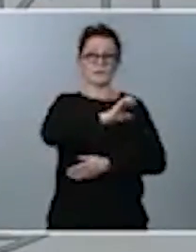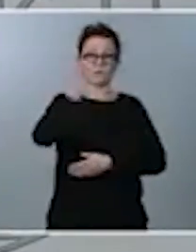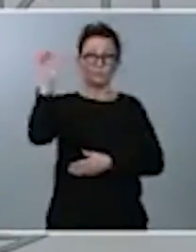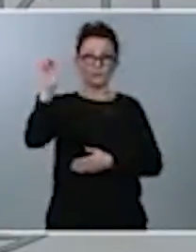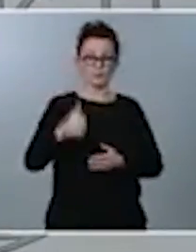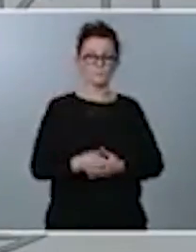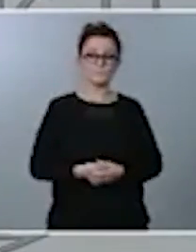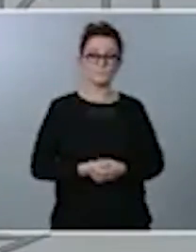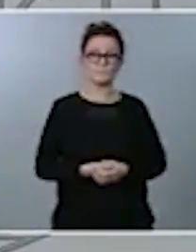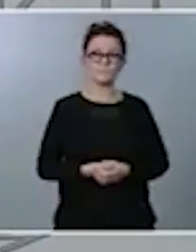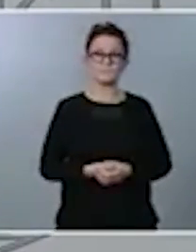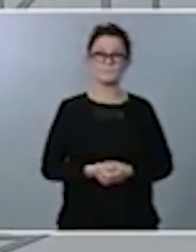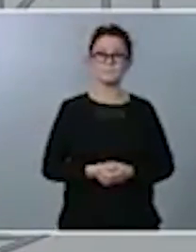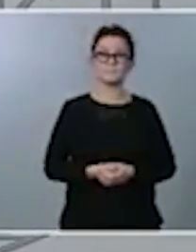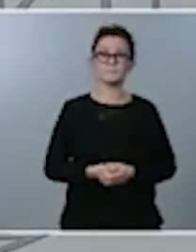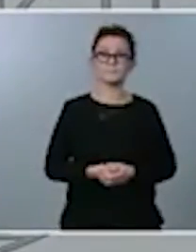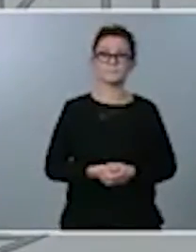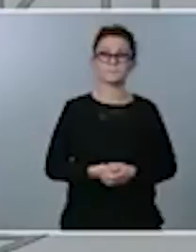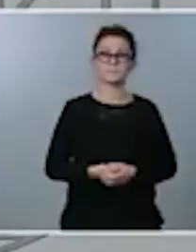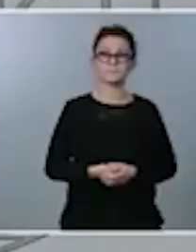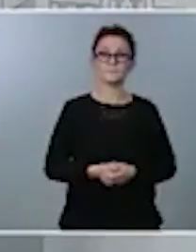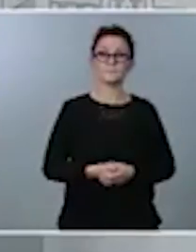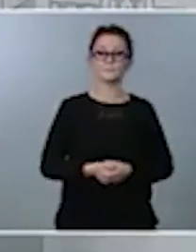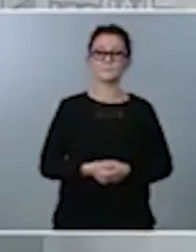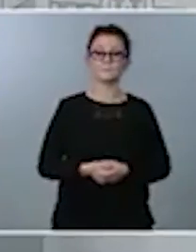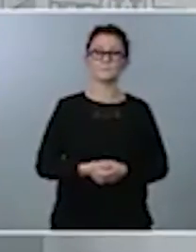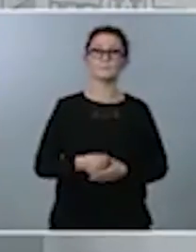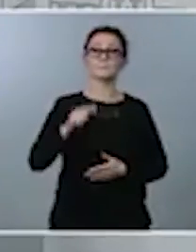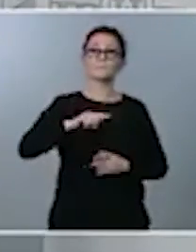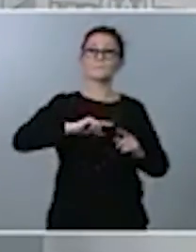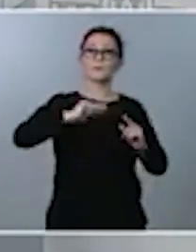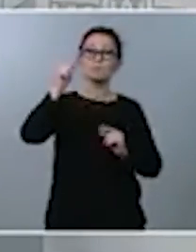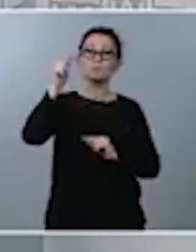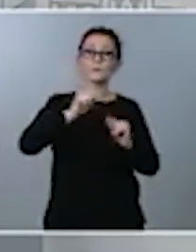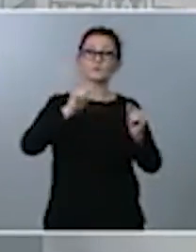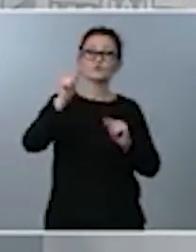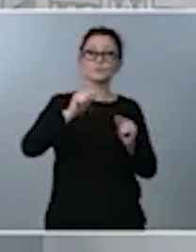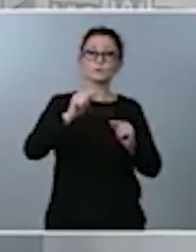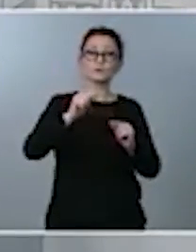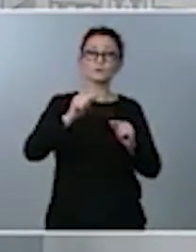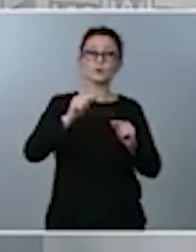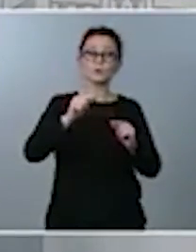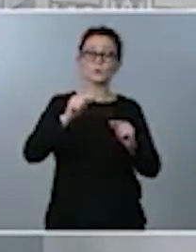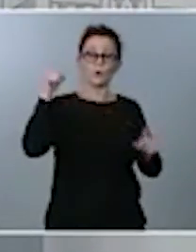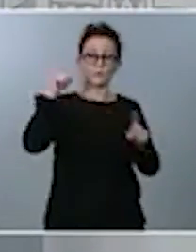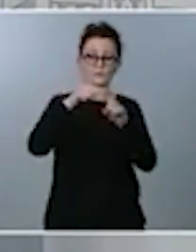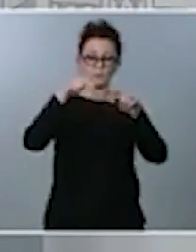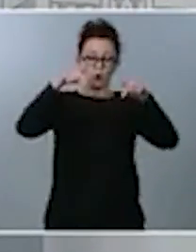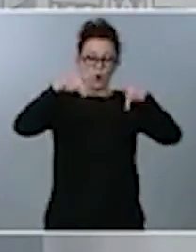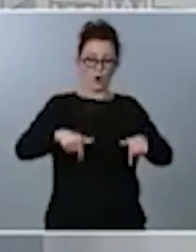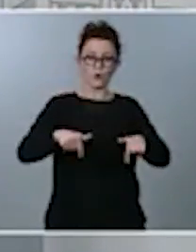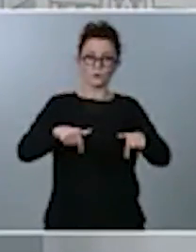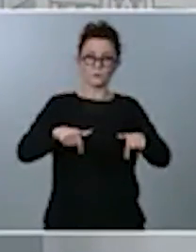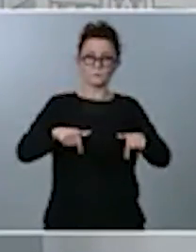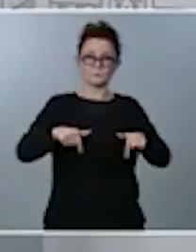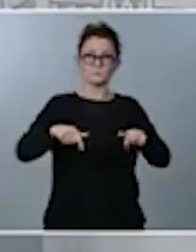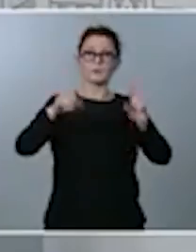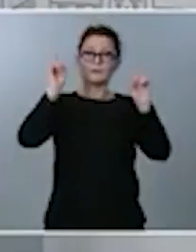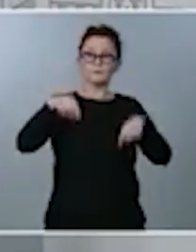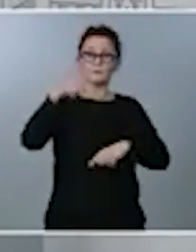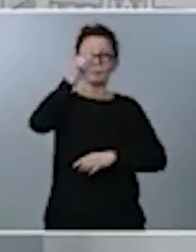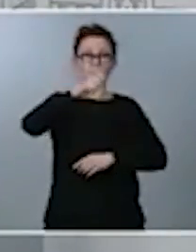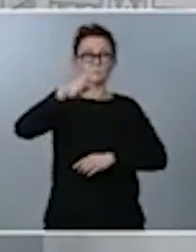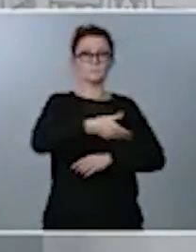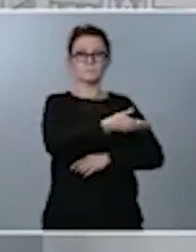insisto, es un presupuesto, por tanto, que está mirando a hoy a nuestros compatriotas, a las personas que están en nuestros pueblos y ciudades,